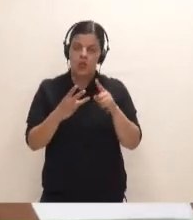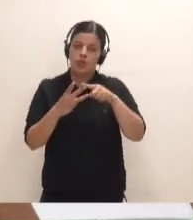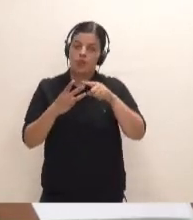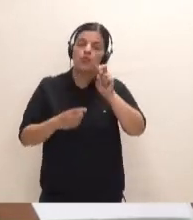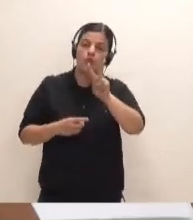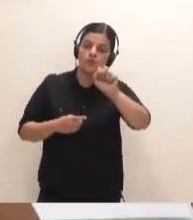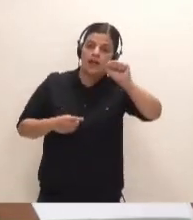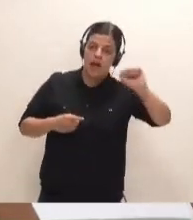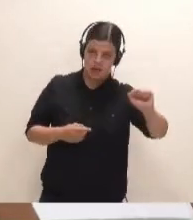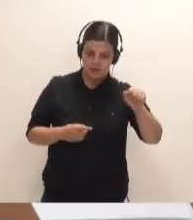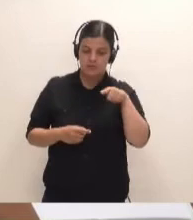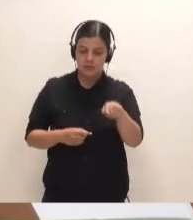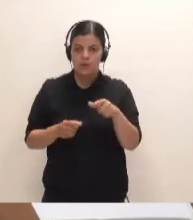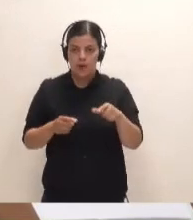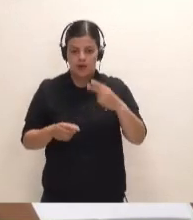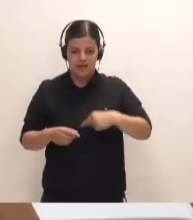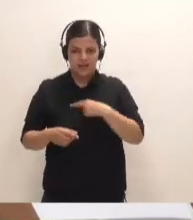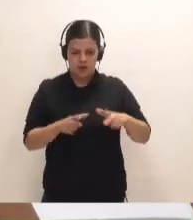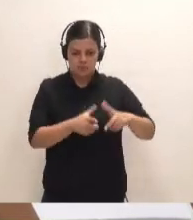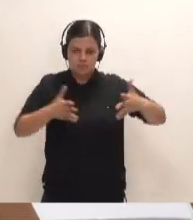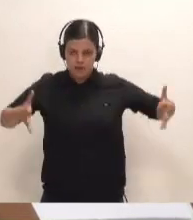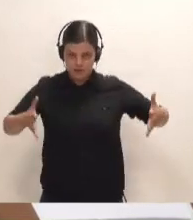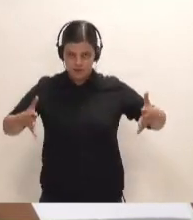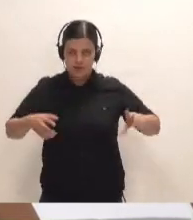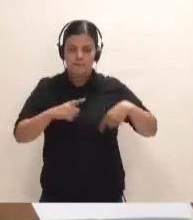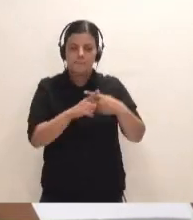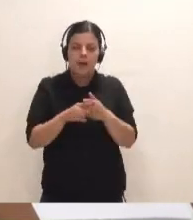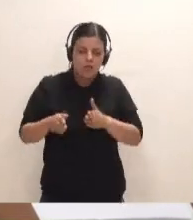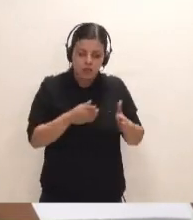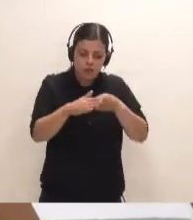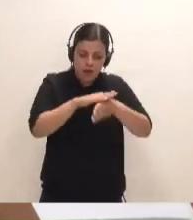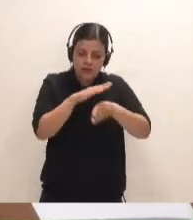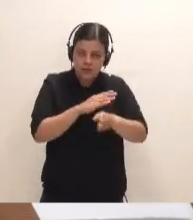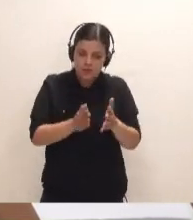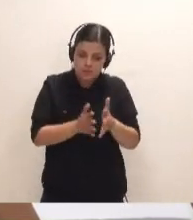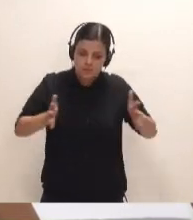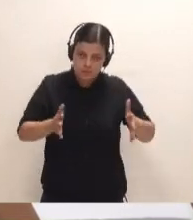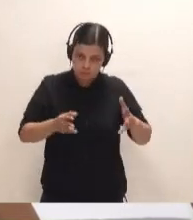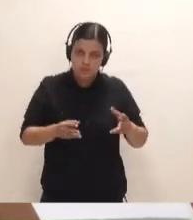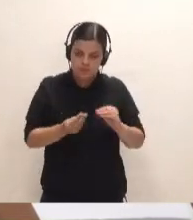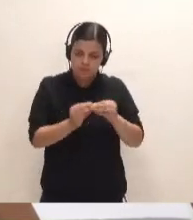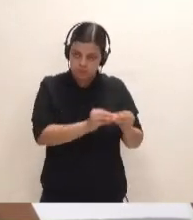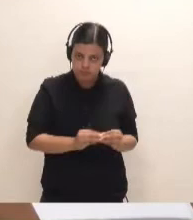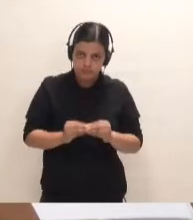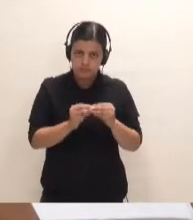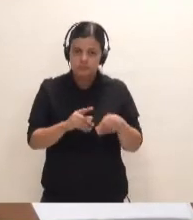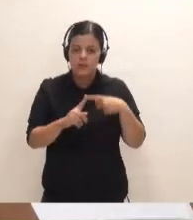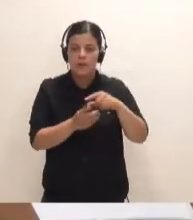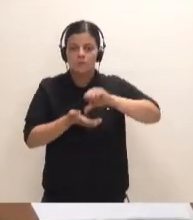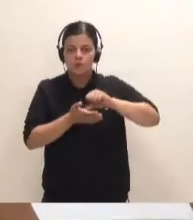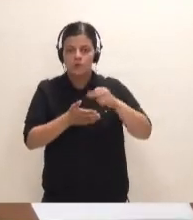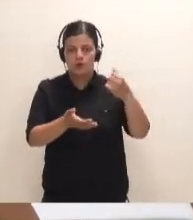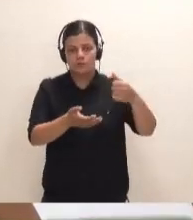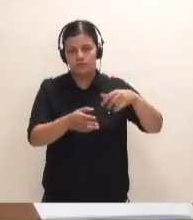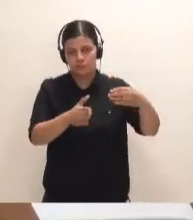a, ampliación del actual puerto de los cristianos y adecuación de las vías de acceso y el entorno puerto-ciudad. Se valoran las consecuencias en el